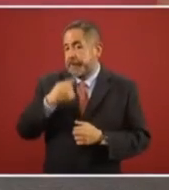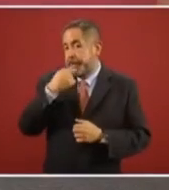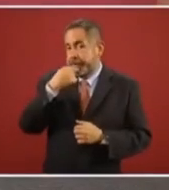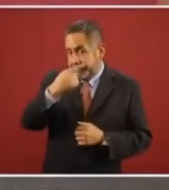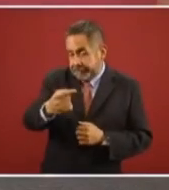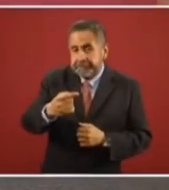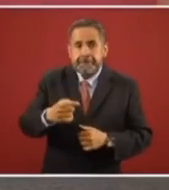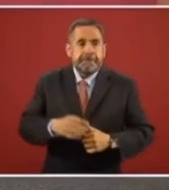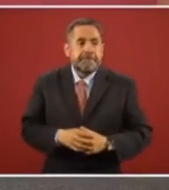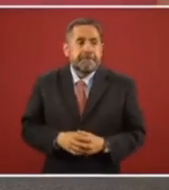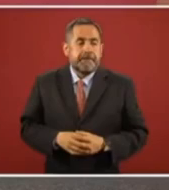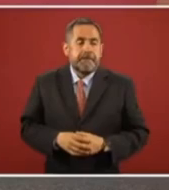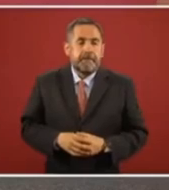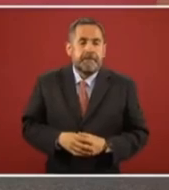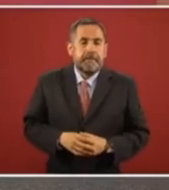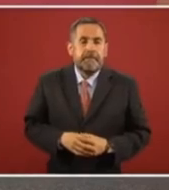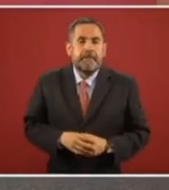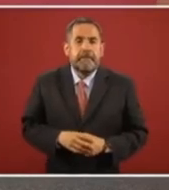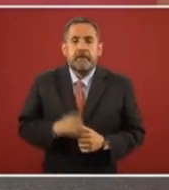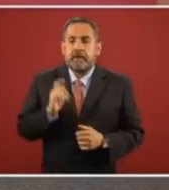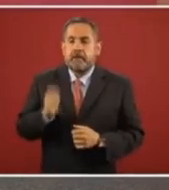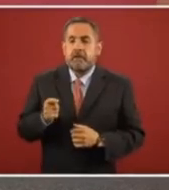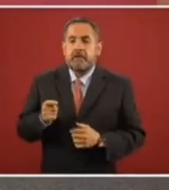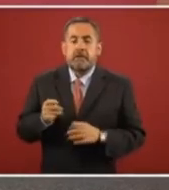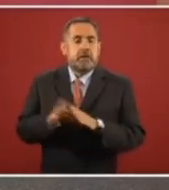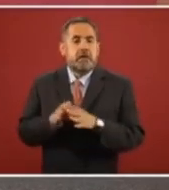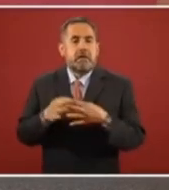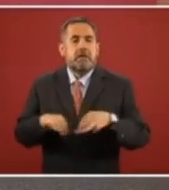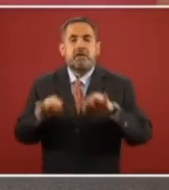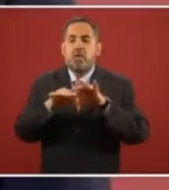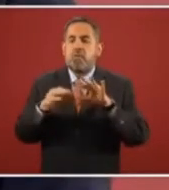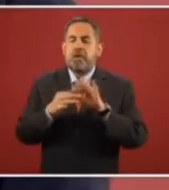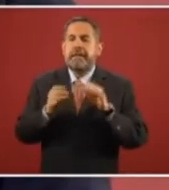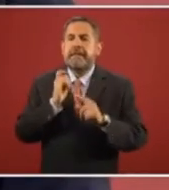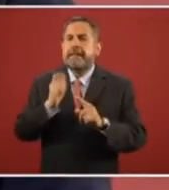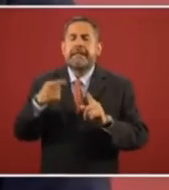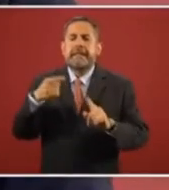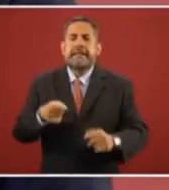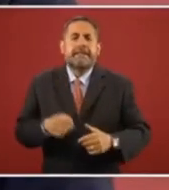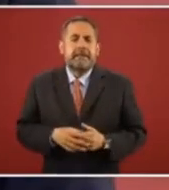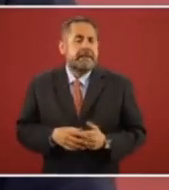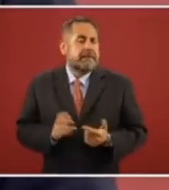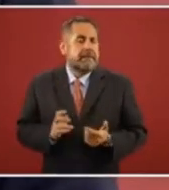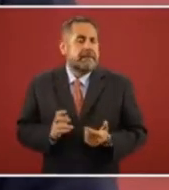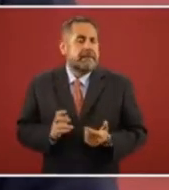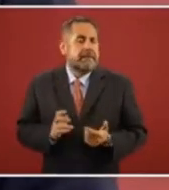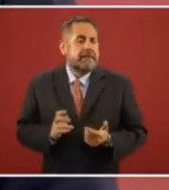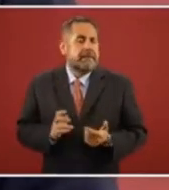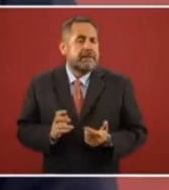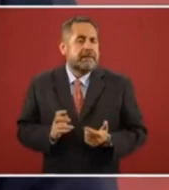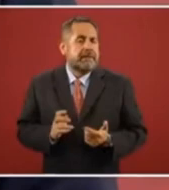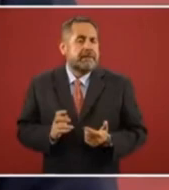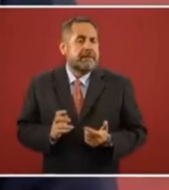lo importante que es...